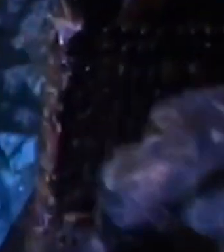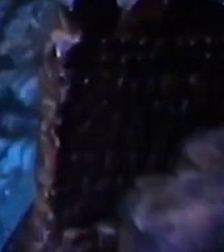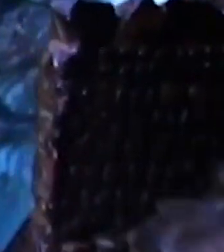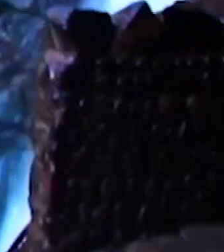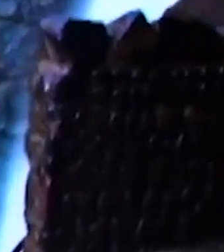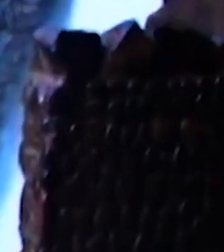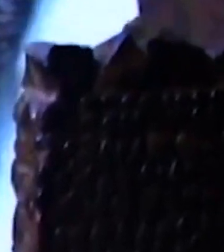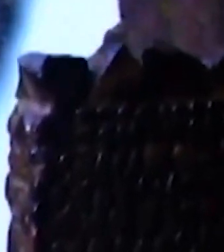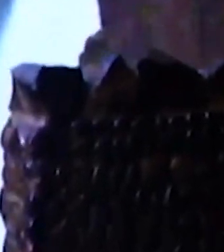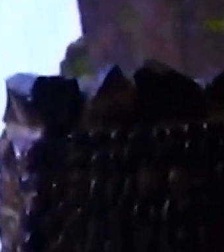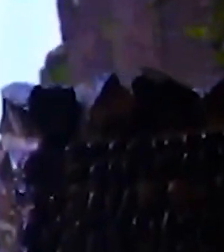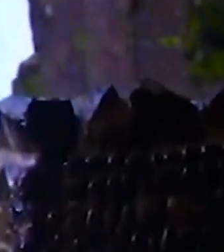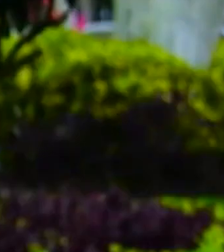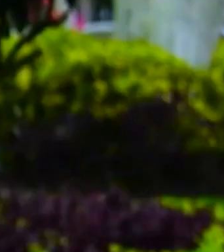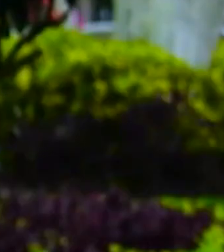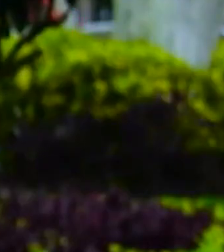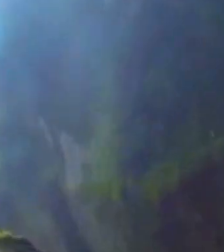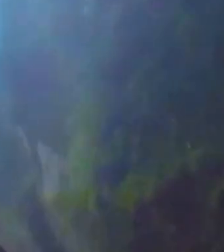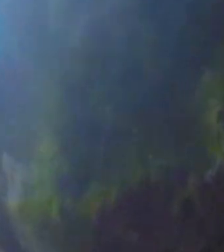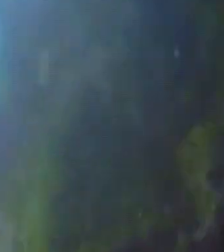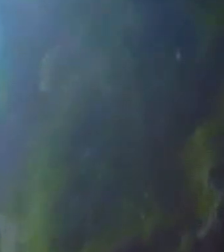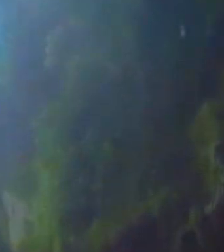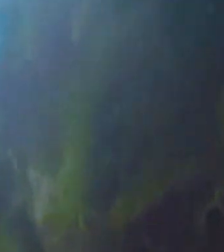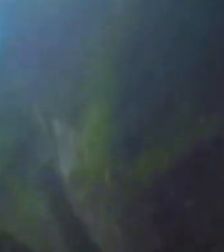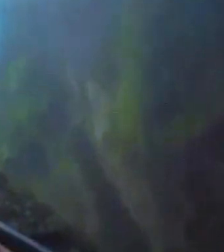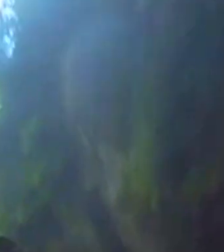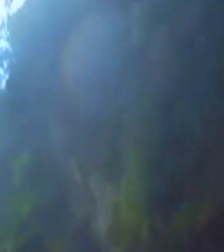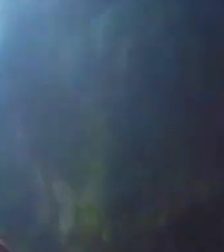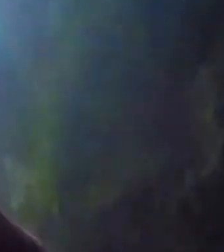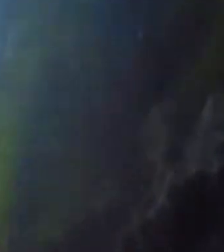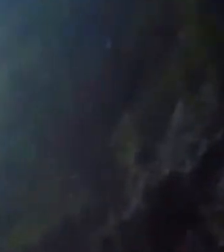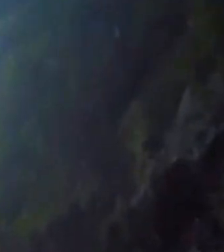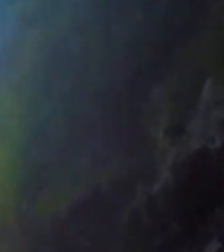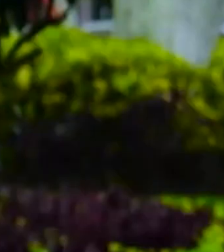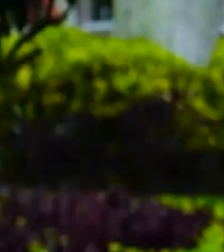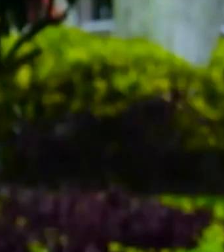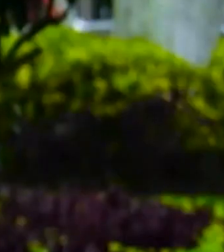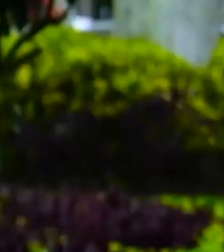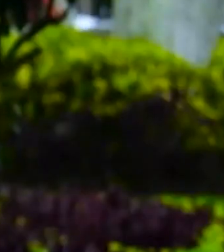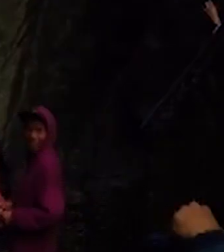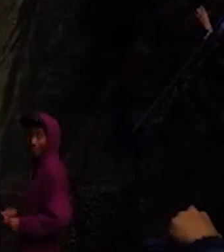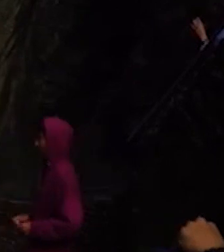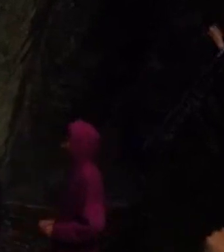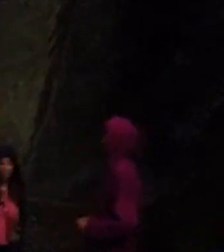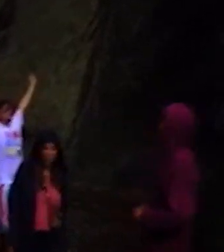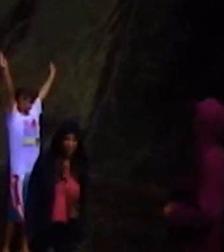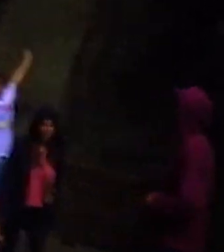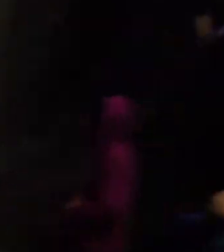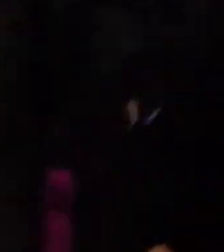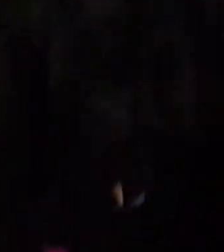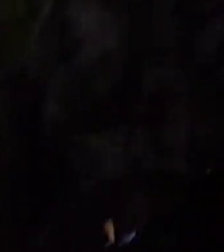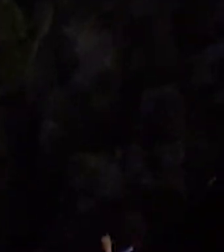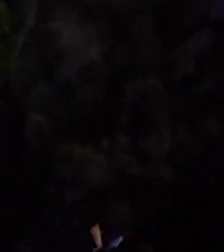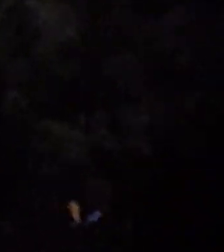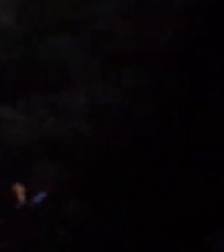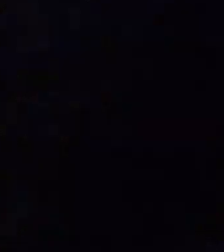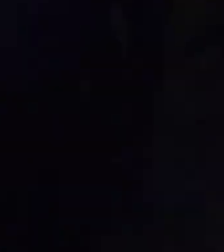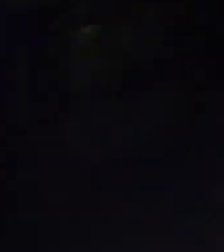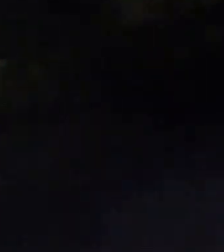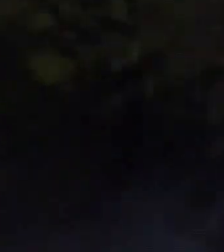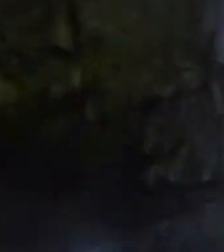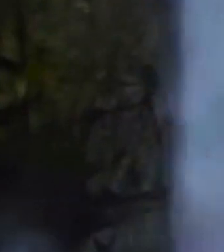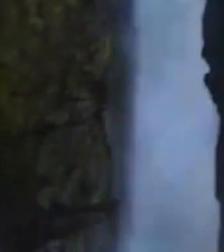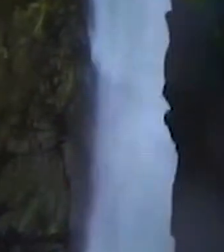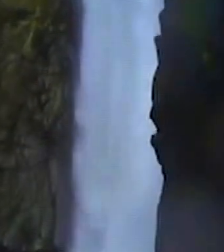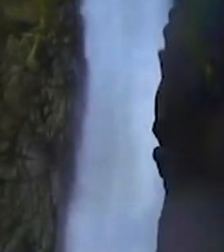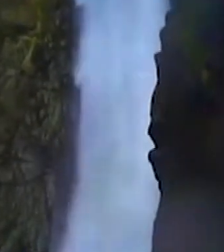esa bruma que te golpea y te moja inmediato te hace como llenar de energía toda la gente que está ahí en el lugar está de la misma manera que estás tú primero